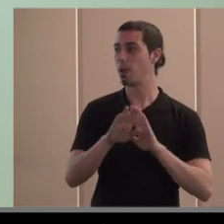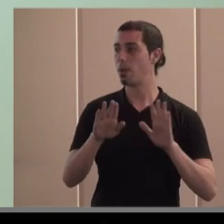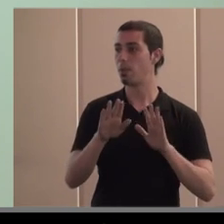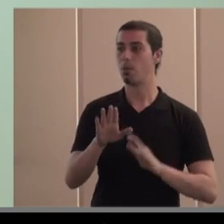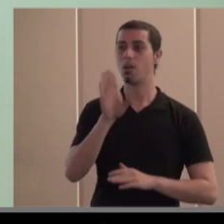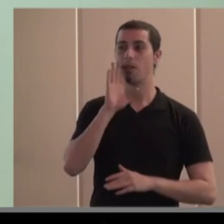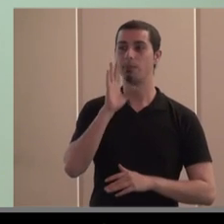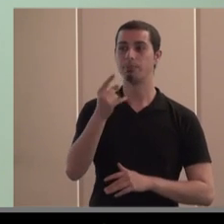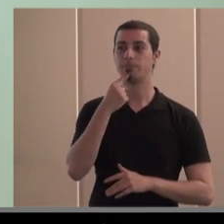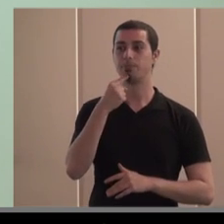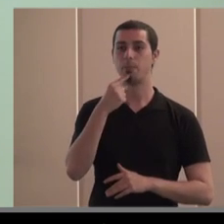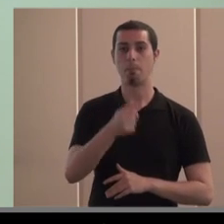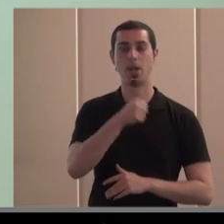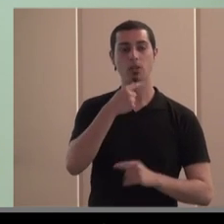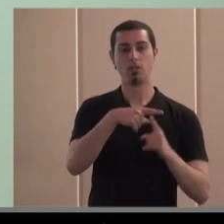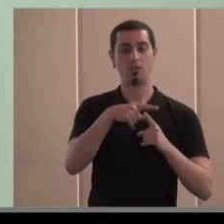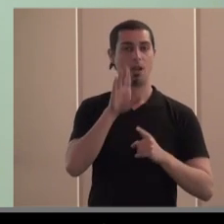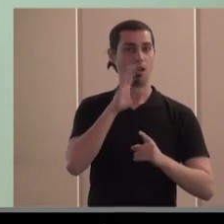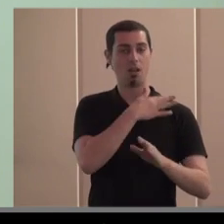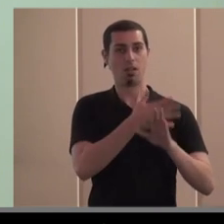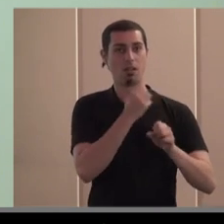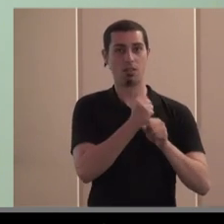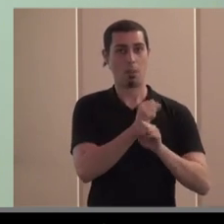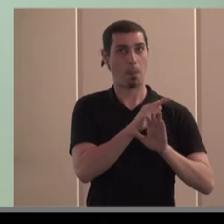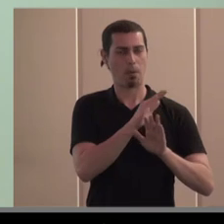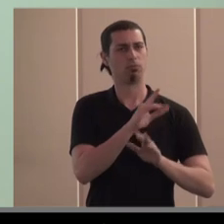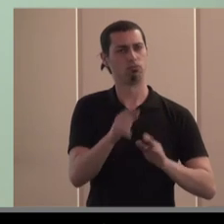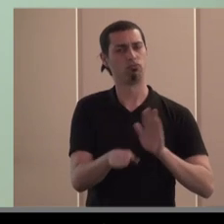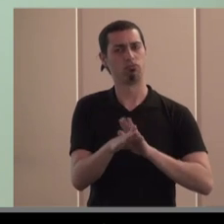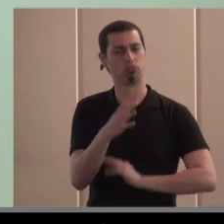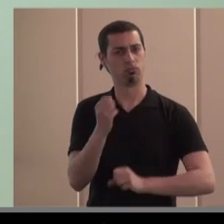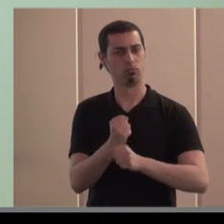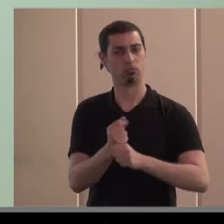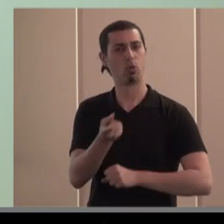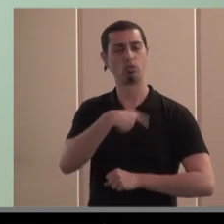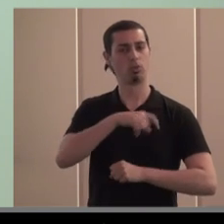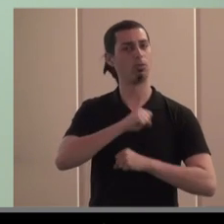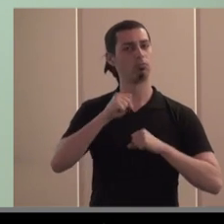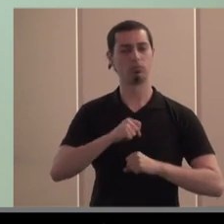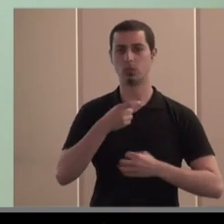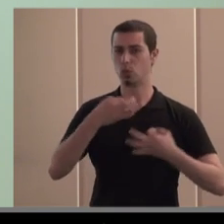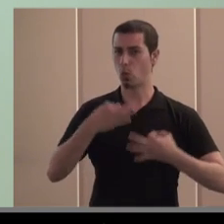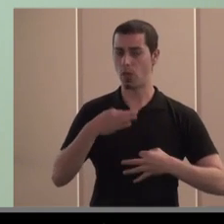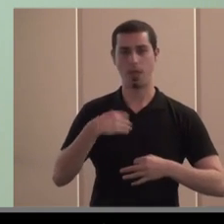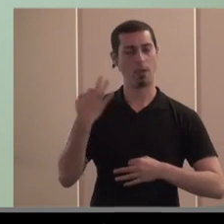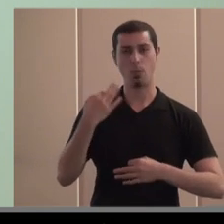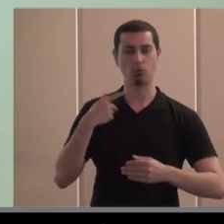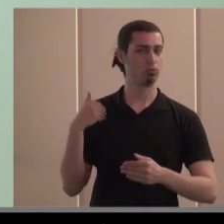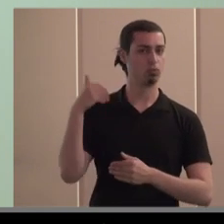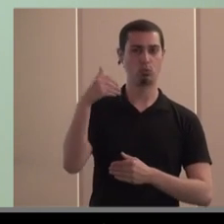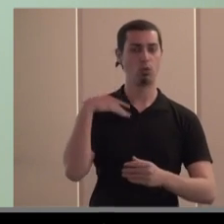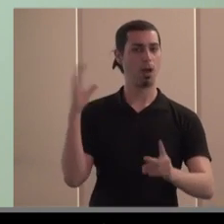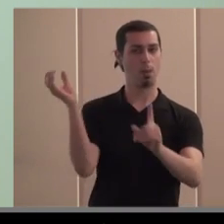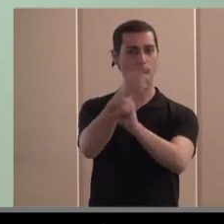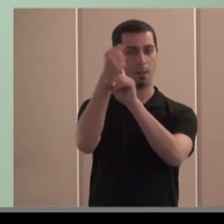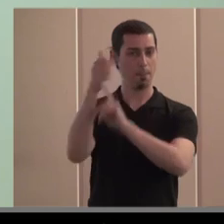hay que hacer más cosas de las que uno hace normalmente sino también porque están convencidos y estamos convencidos que hay que llegar más lejos y que